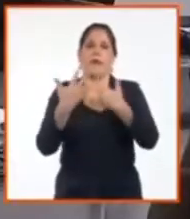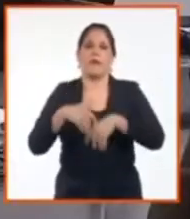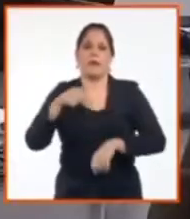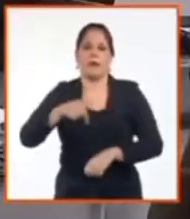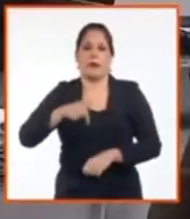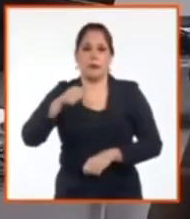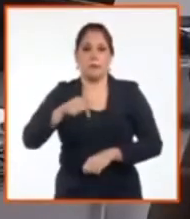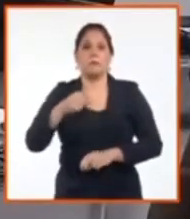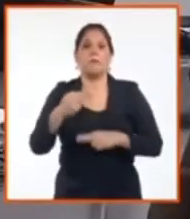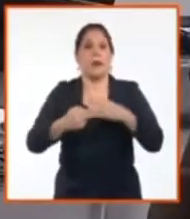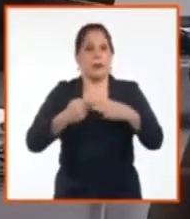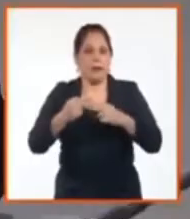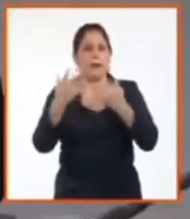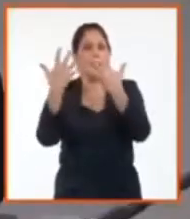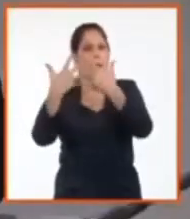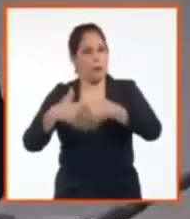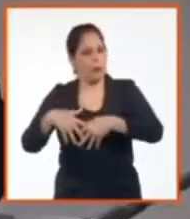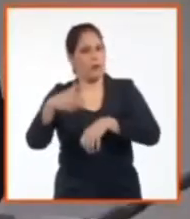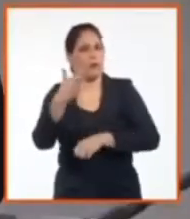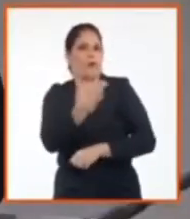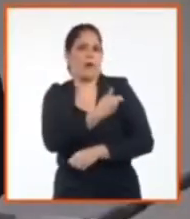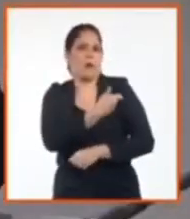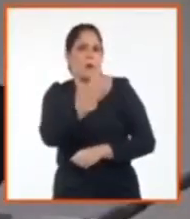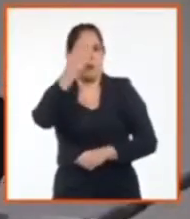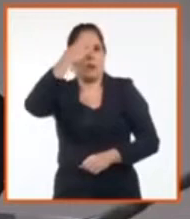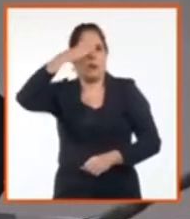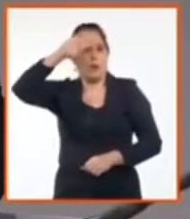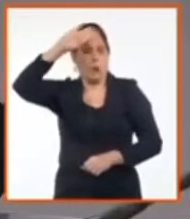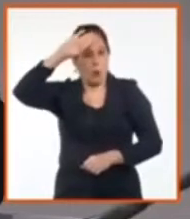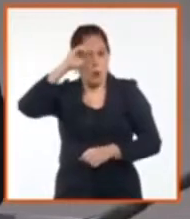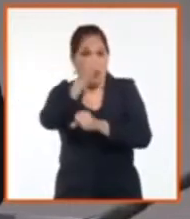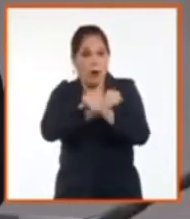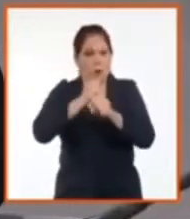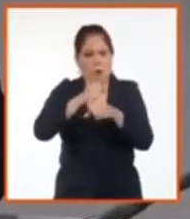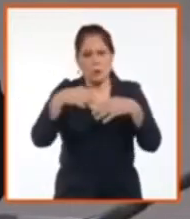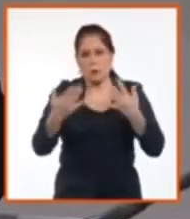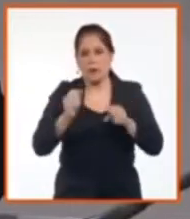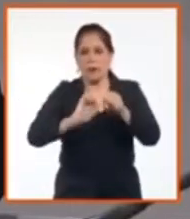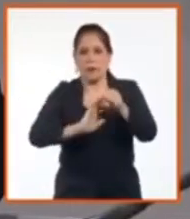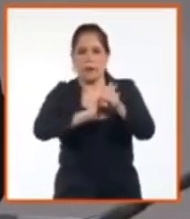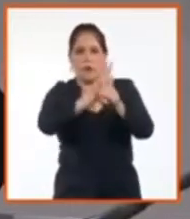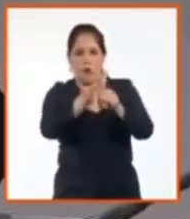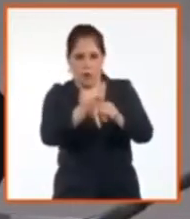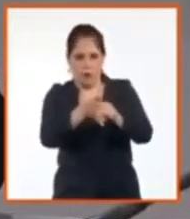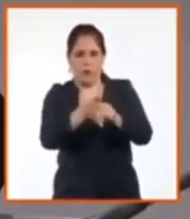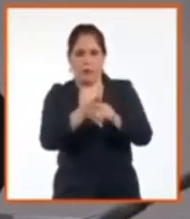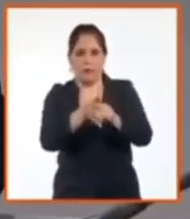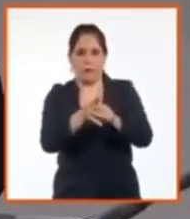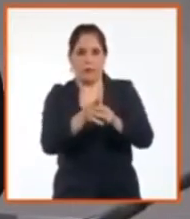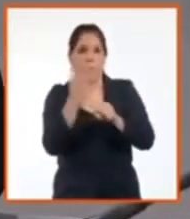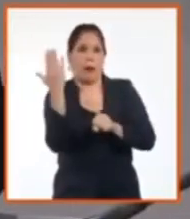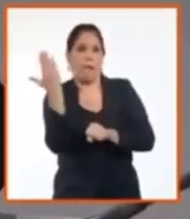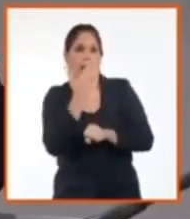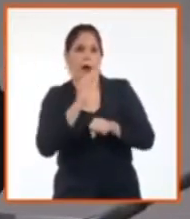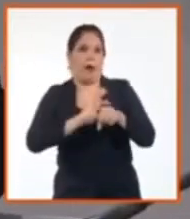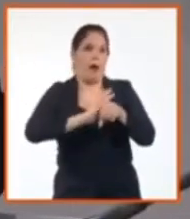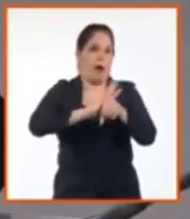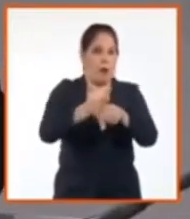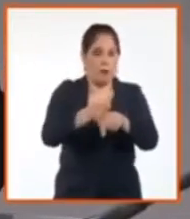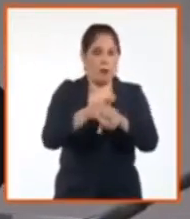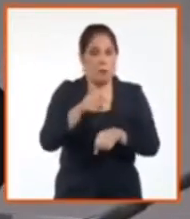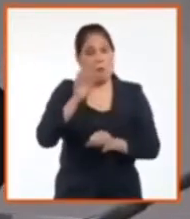desarrollo y después la producción de las vacunas que se tuvieron que utilizar para salir de esa situación. Y como consecuencia, realmente